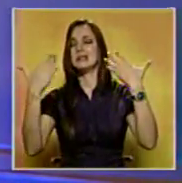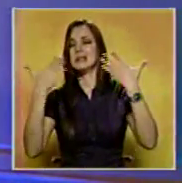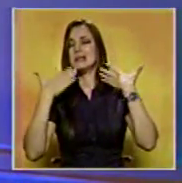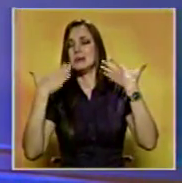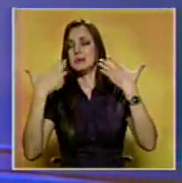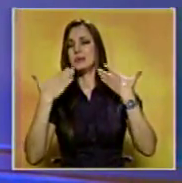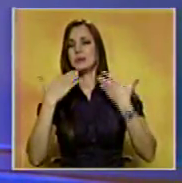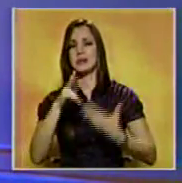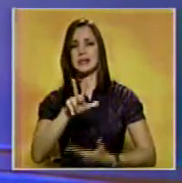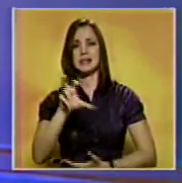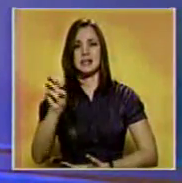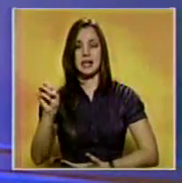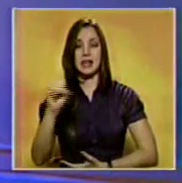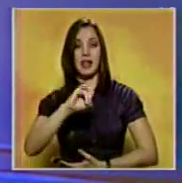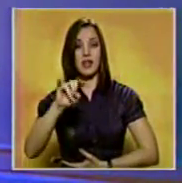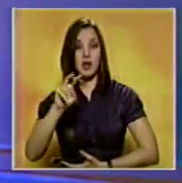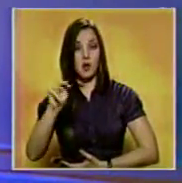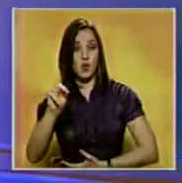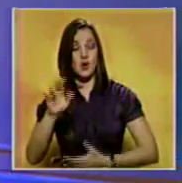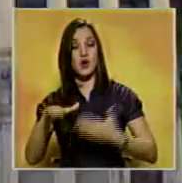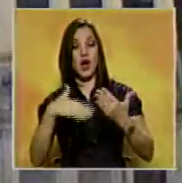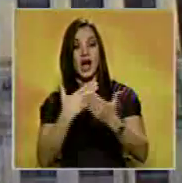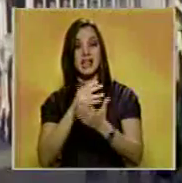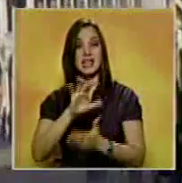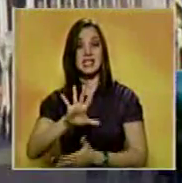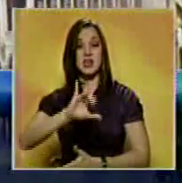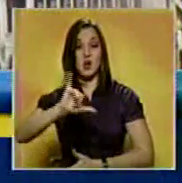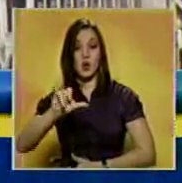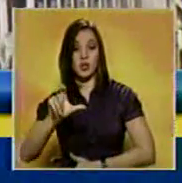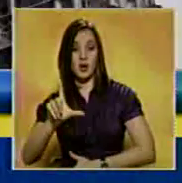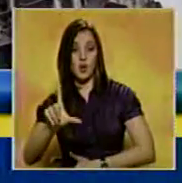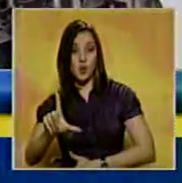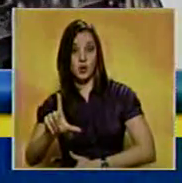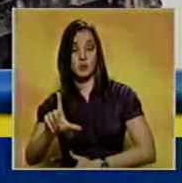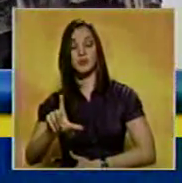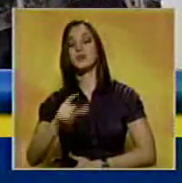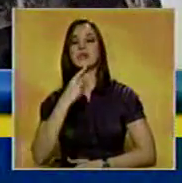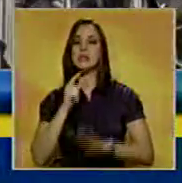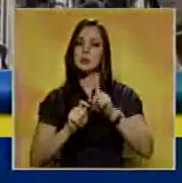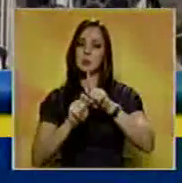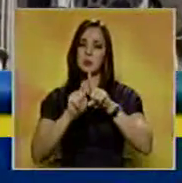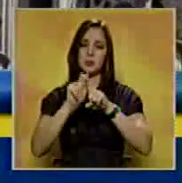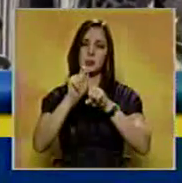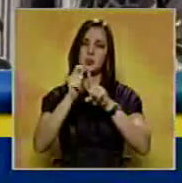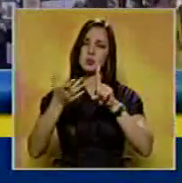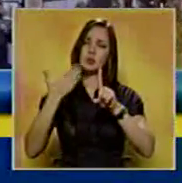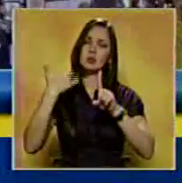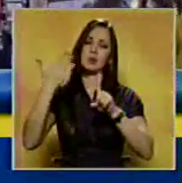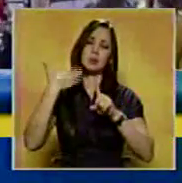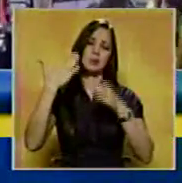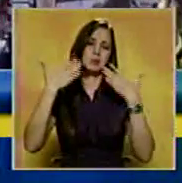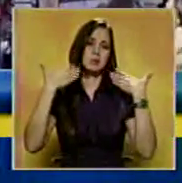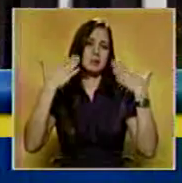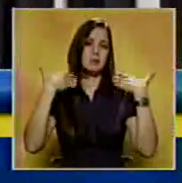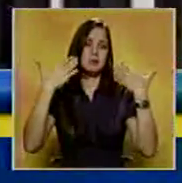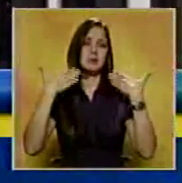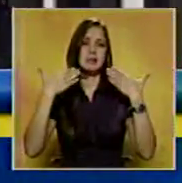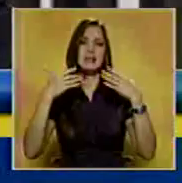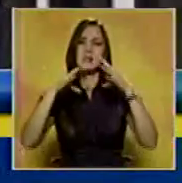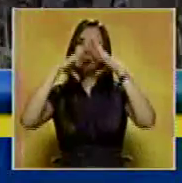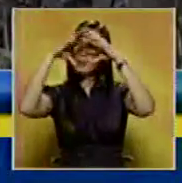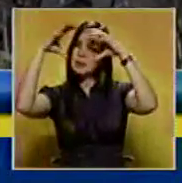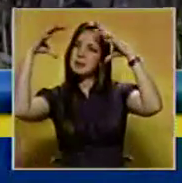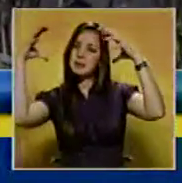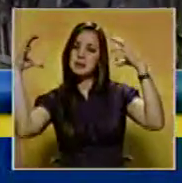30 de junio y el 5 de julio de este año. El diario Belga Le Swag informó que las altas temperaturas y los niveles de concentración de ozono en la